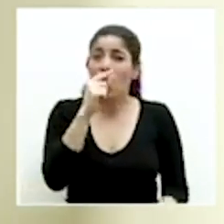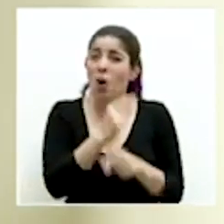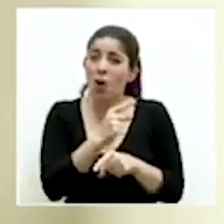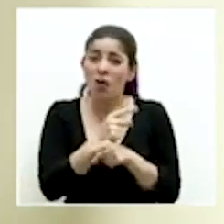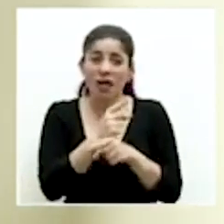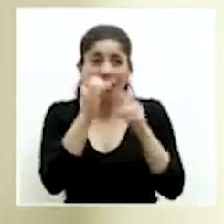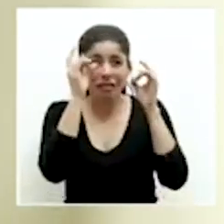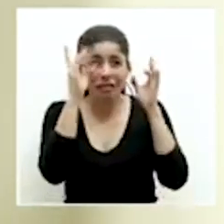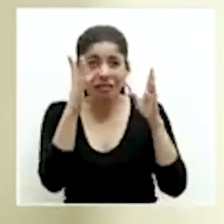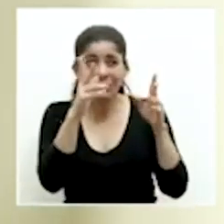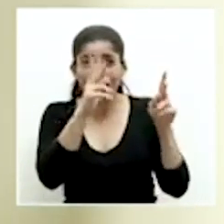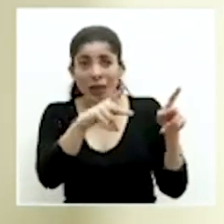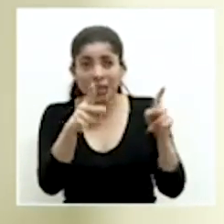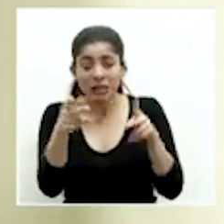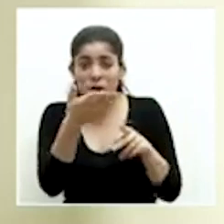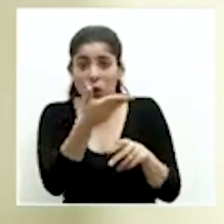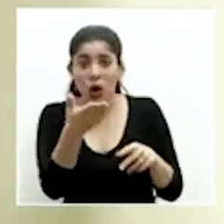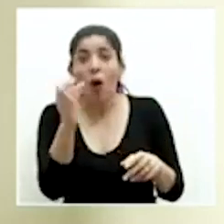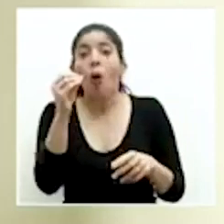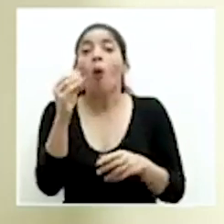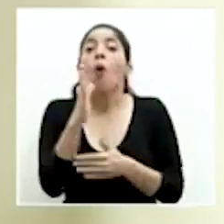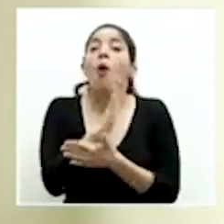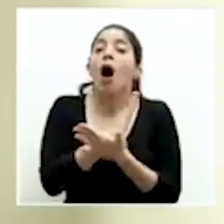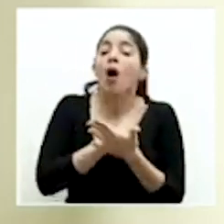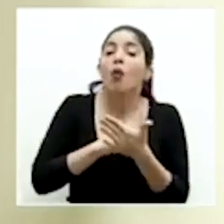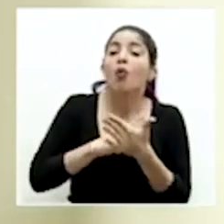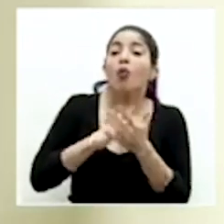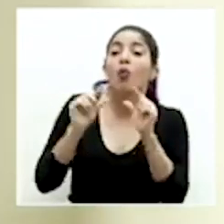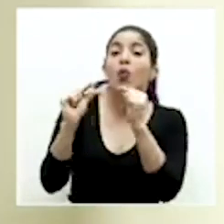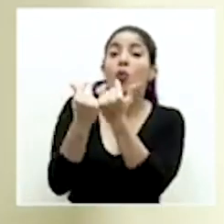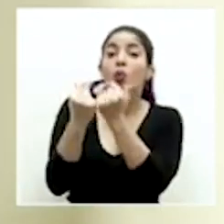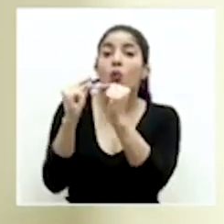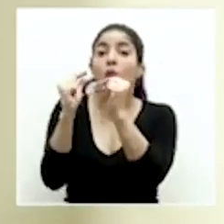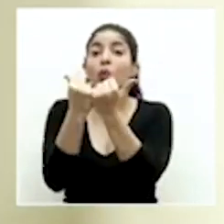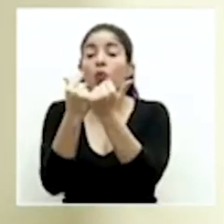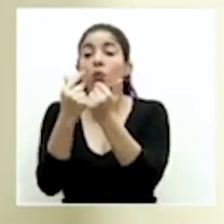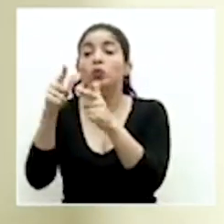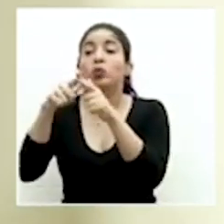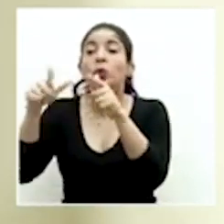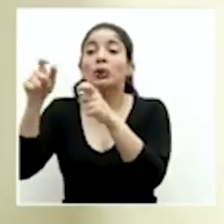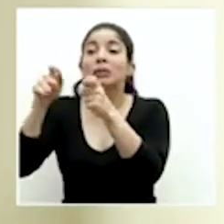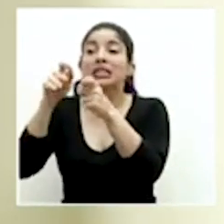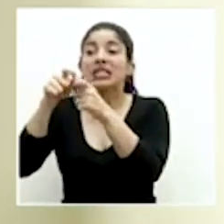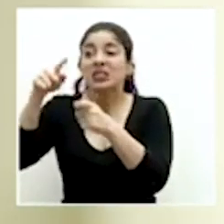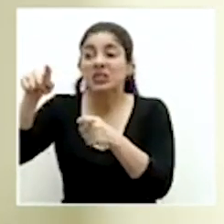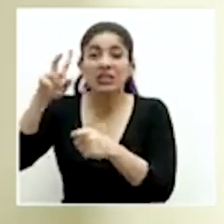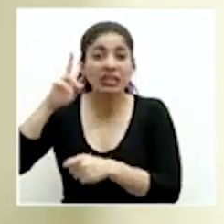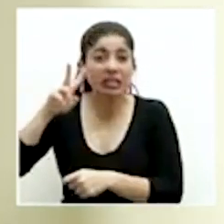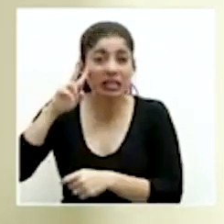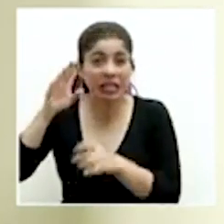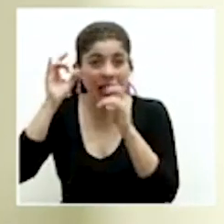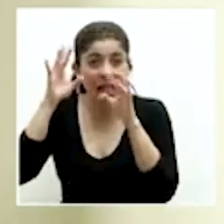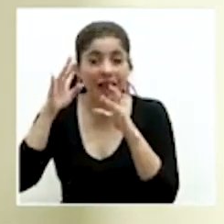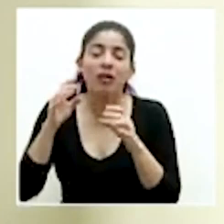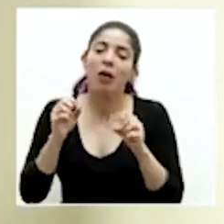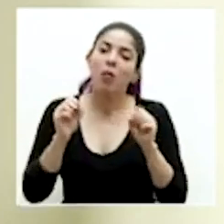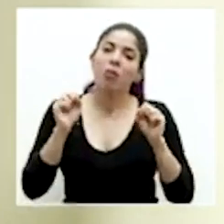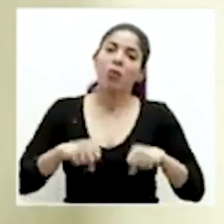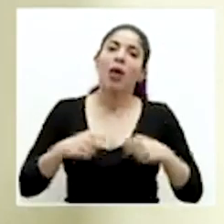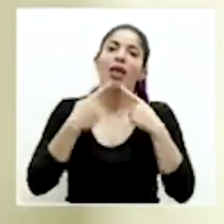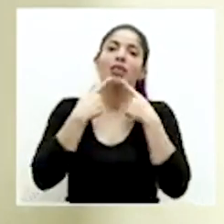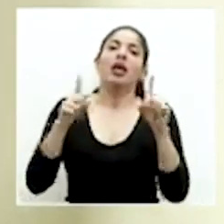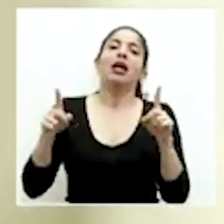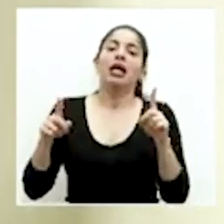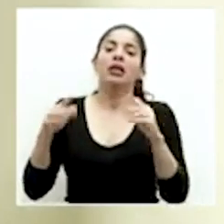por parte de la población o de ciertos grupos poblacionales en zonas específicas podemos incluso decretar